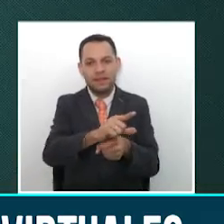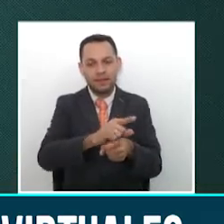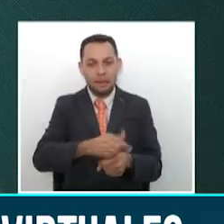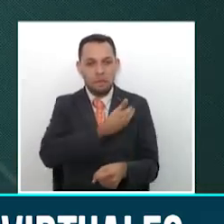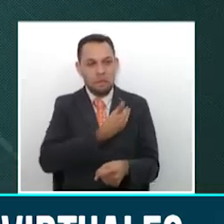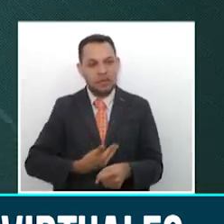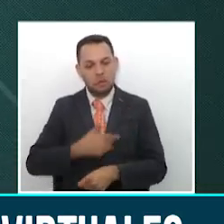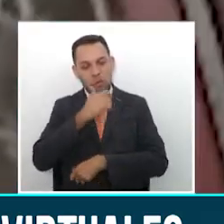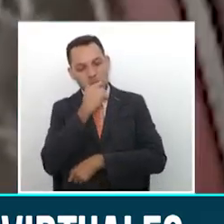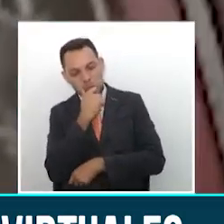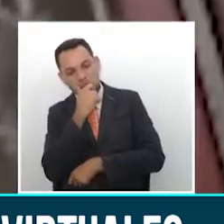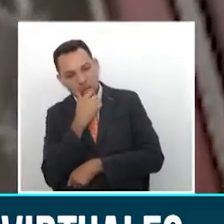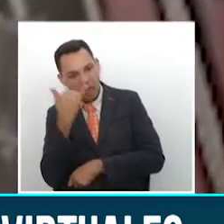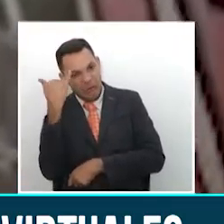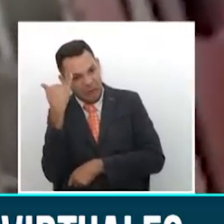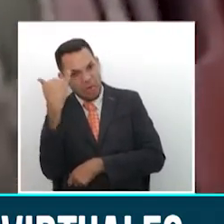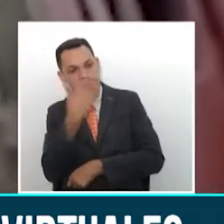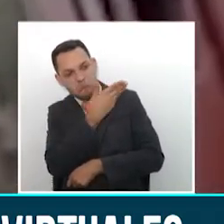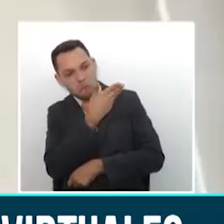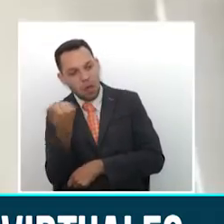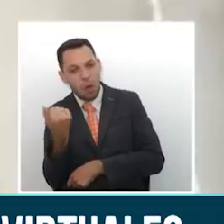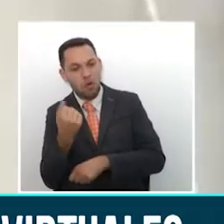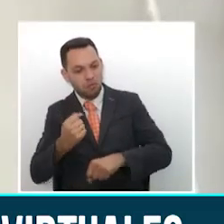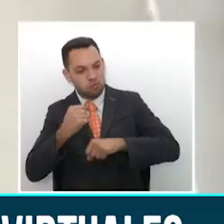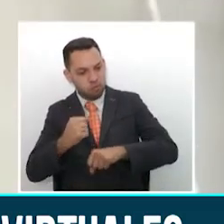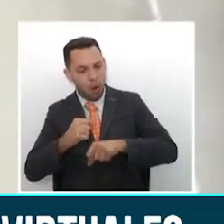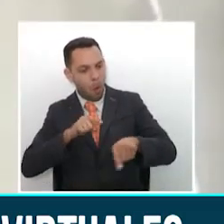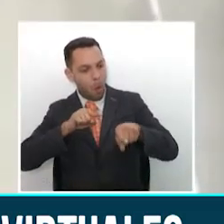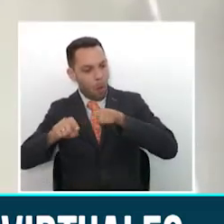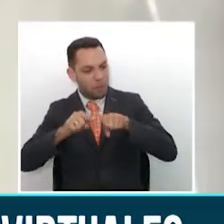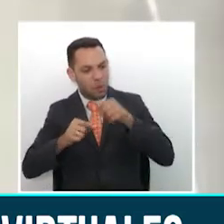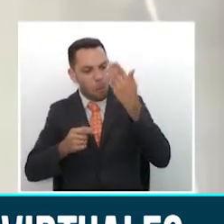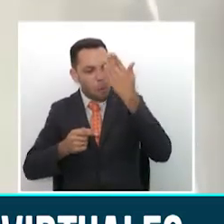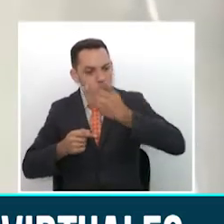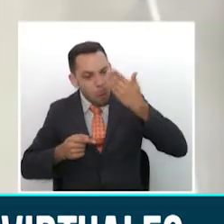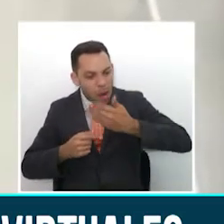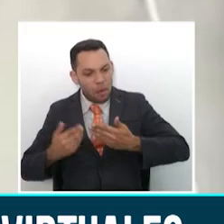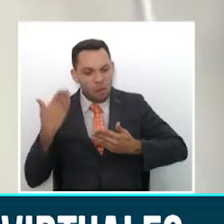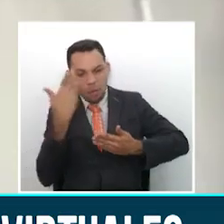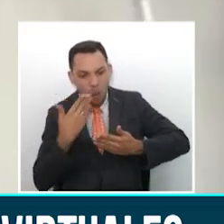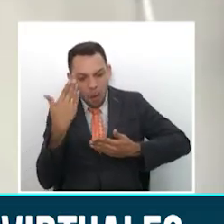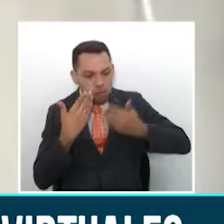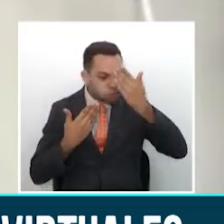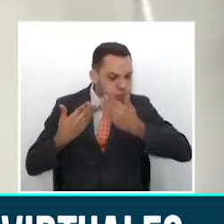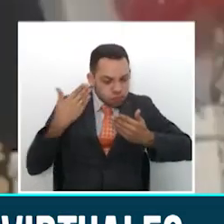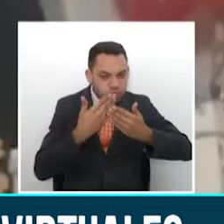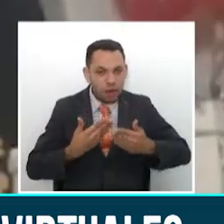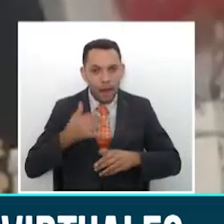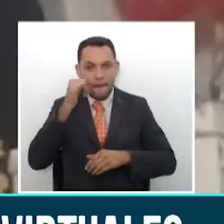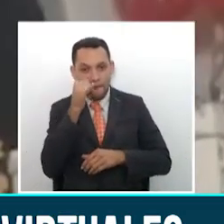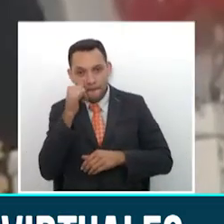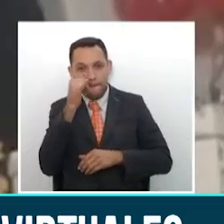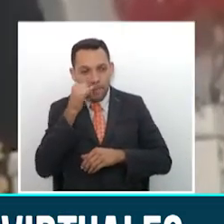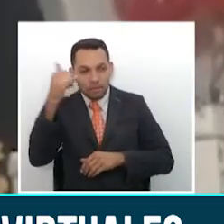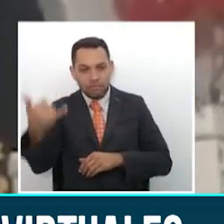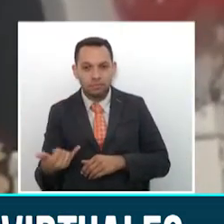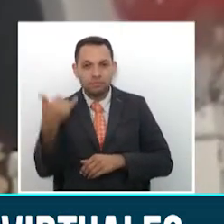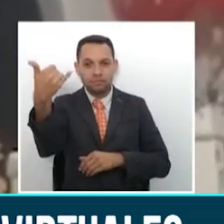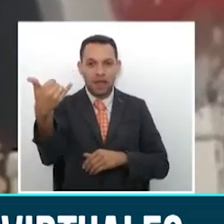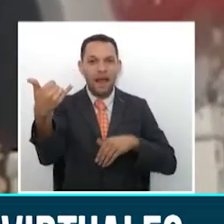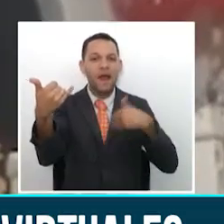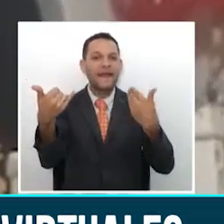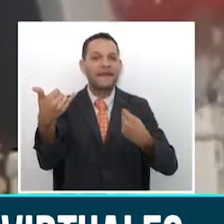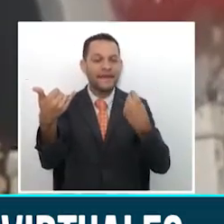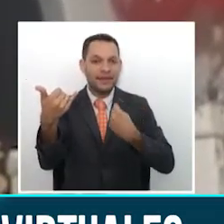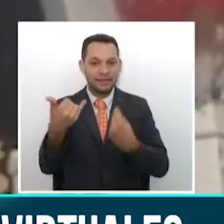decidió ingeniárselas con una serie de retos de acondicionamiento físico, técnica y habilidad especial. La idea es postear los ejercicios a través de las